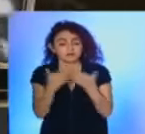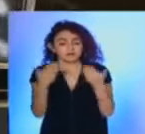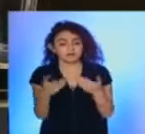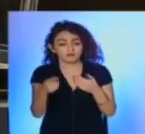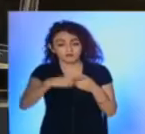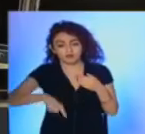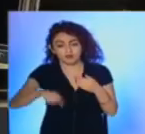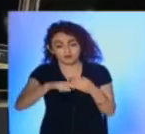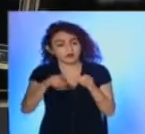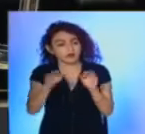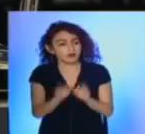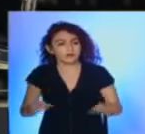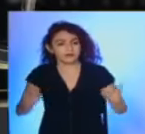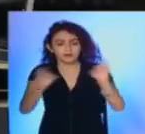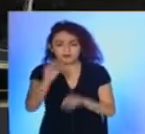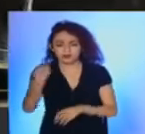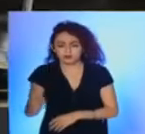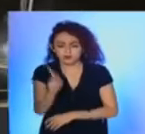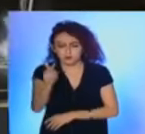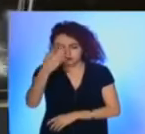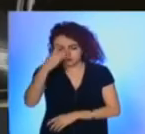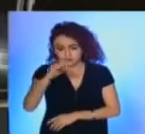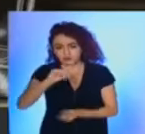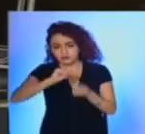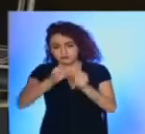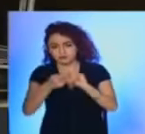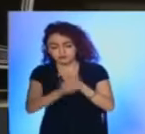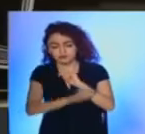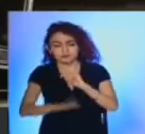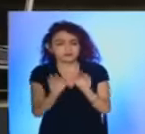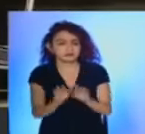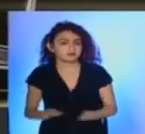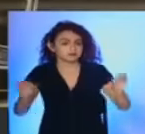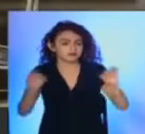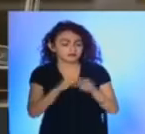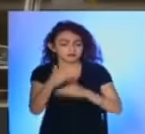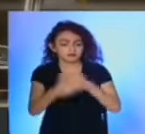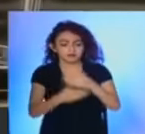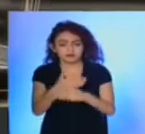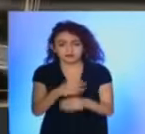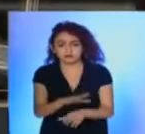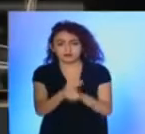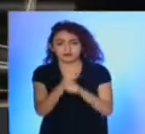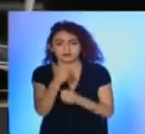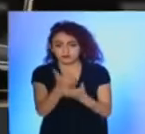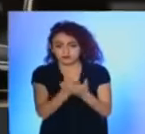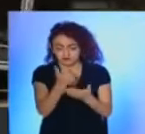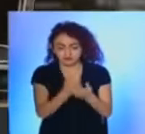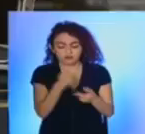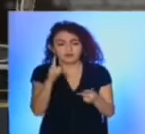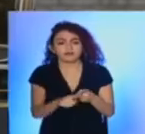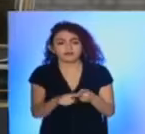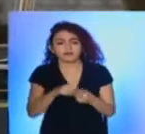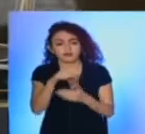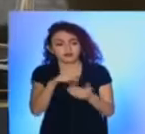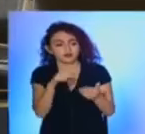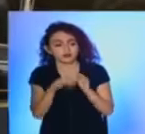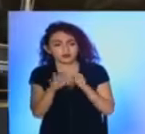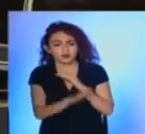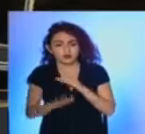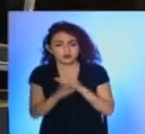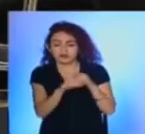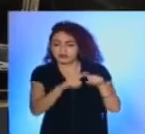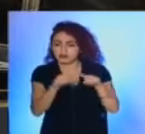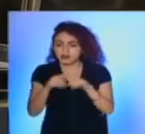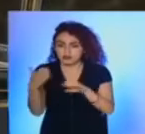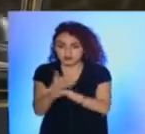toman un protagonismo tal que los convierte en pilares de la recuperación económica de las localidades de